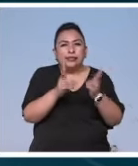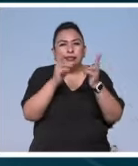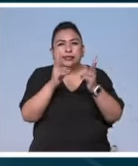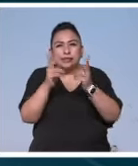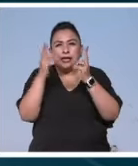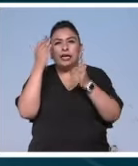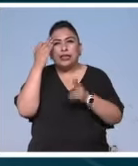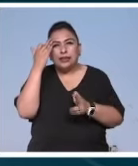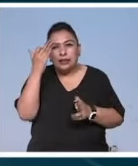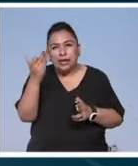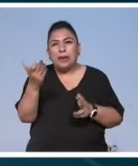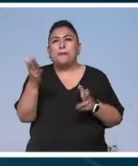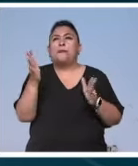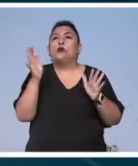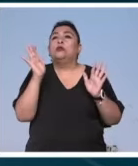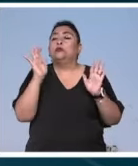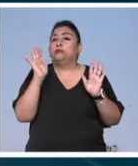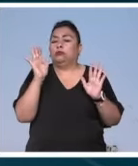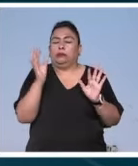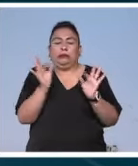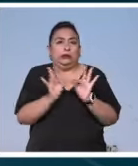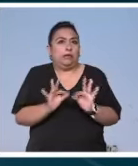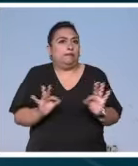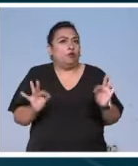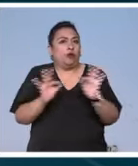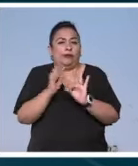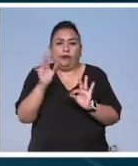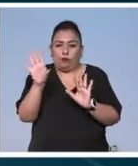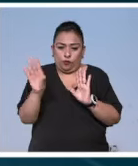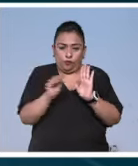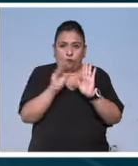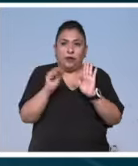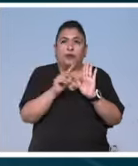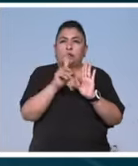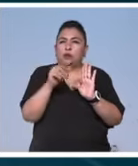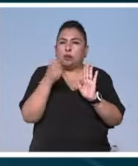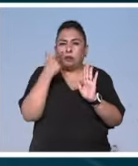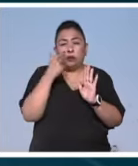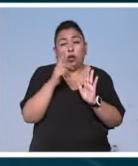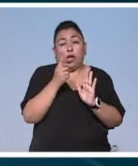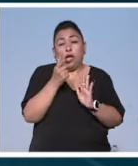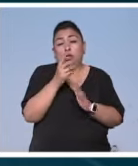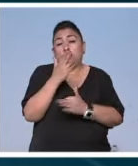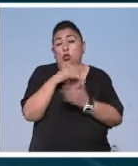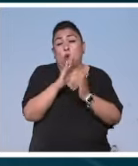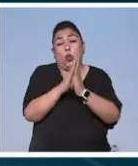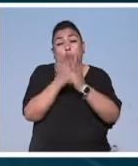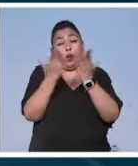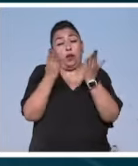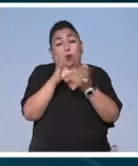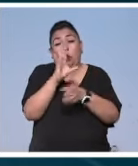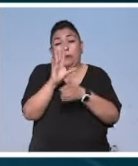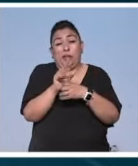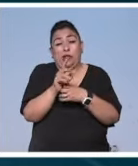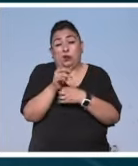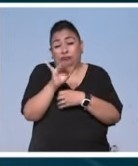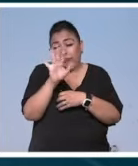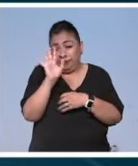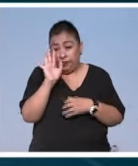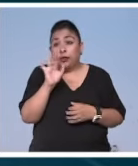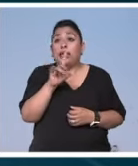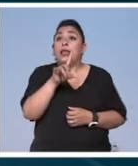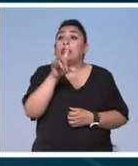momentos que eran imprescindibles luego nos dimos cuenta que era casi todo el libro pero después